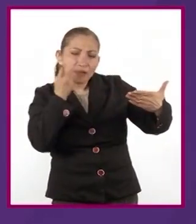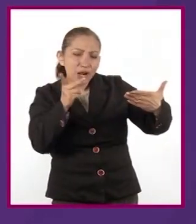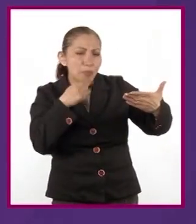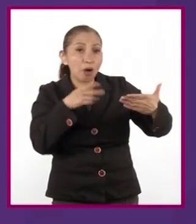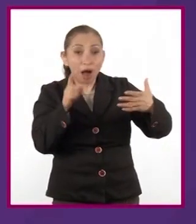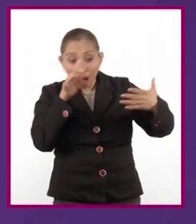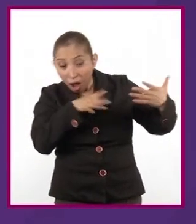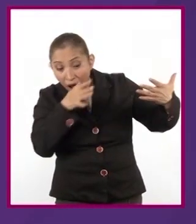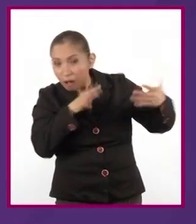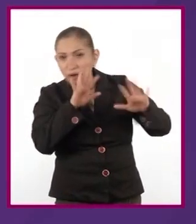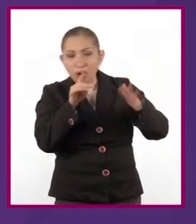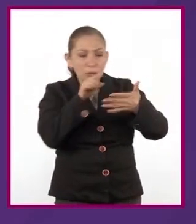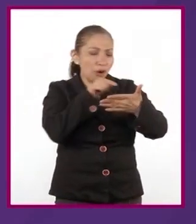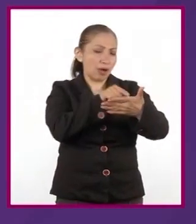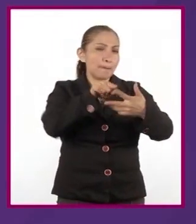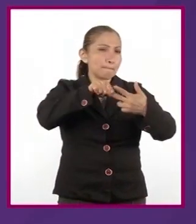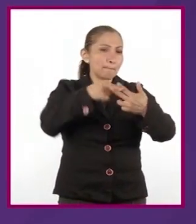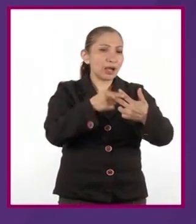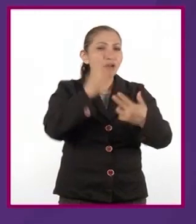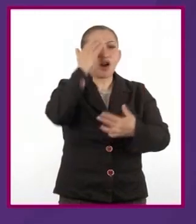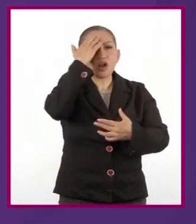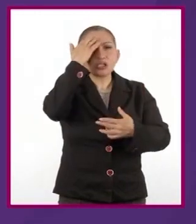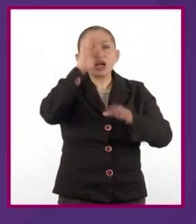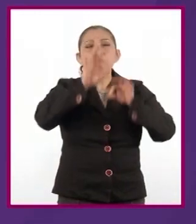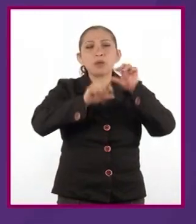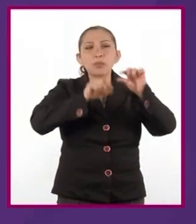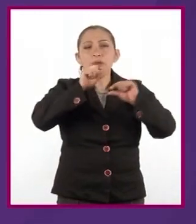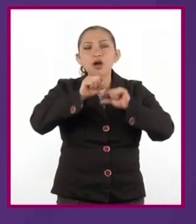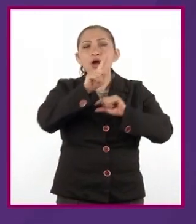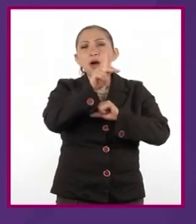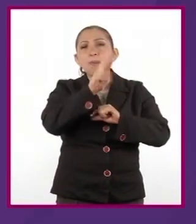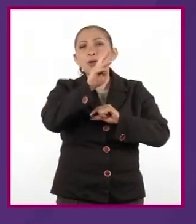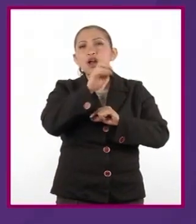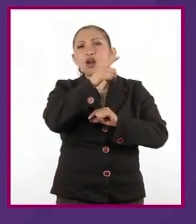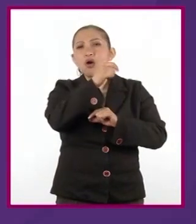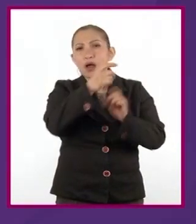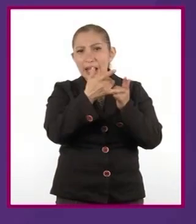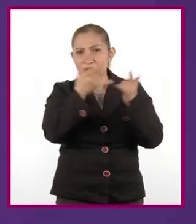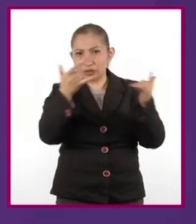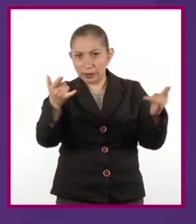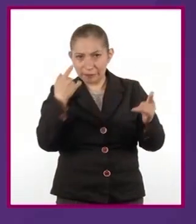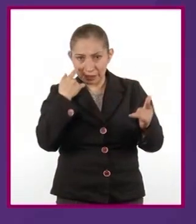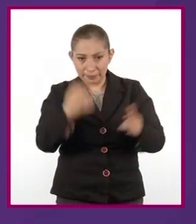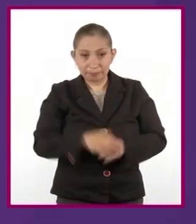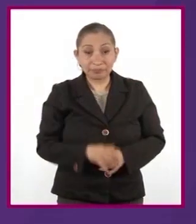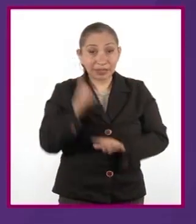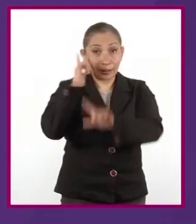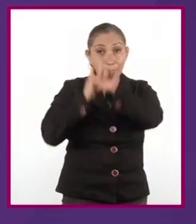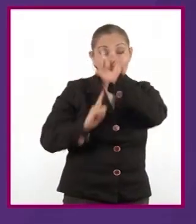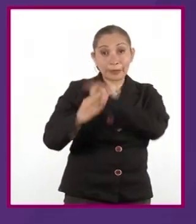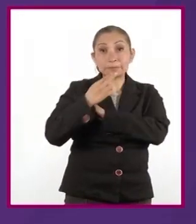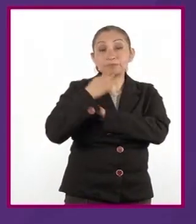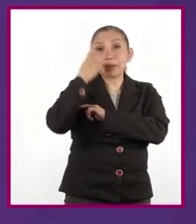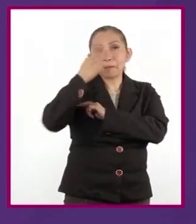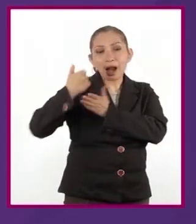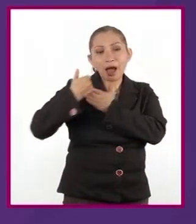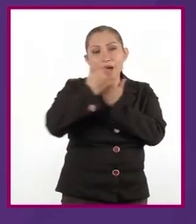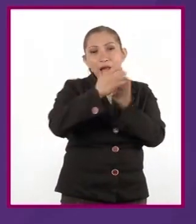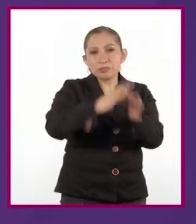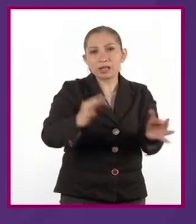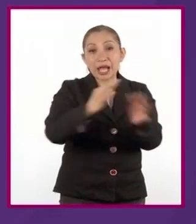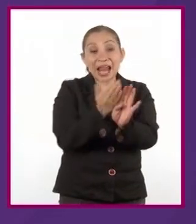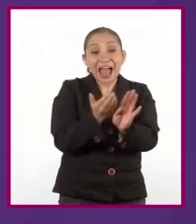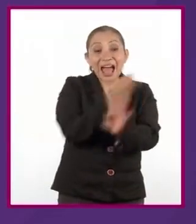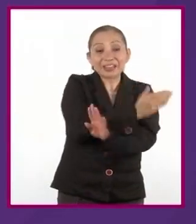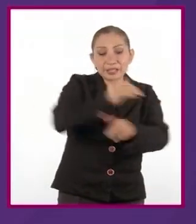obra. Ahora conozcamos cómo han sido los prólogos a lo largo de la historia. En Grecia los utilizaron como una explicación